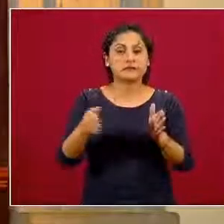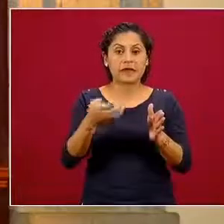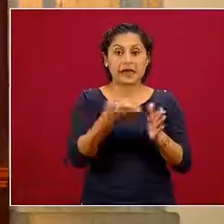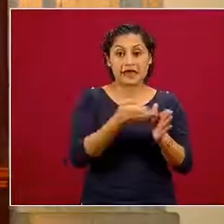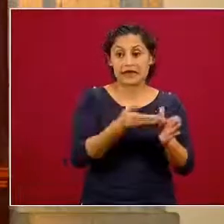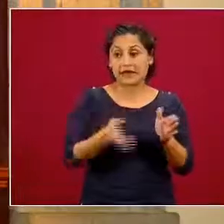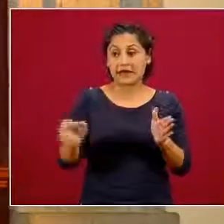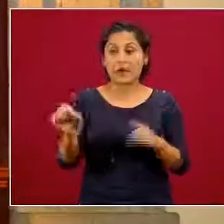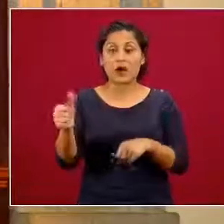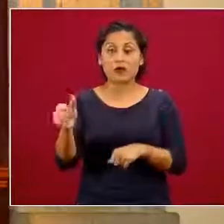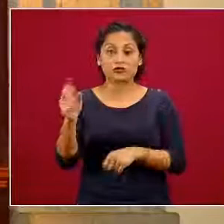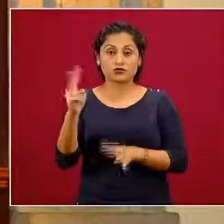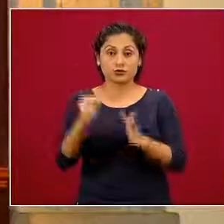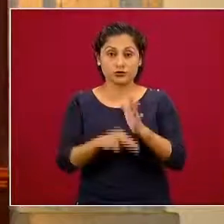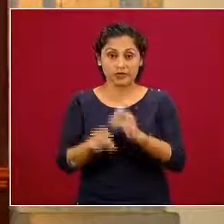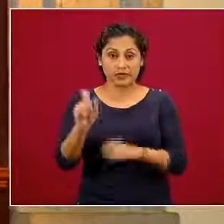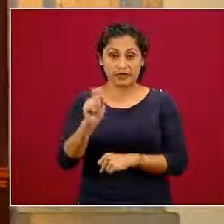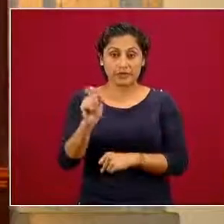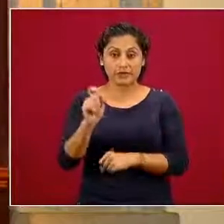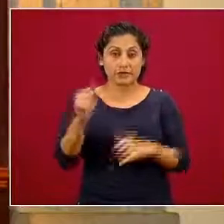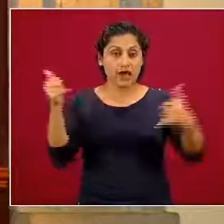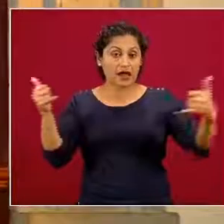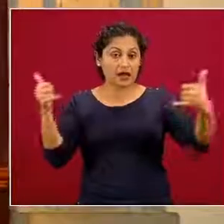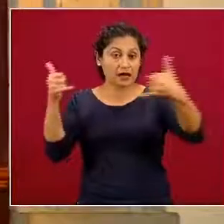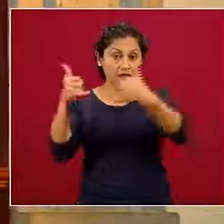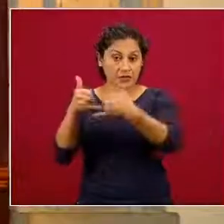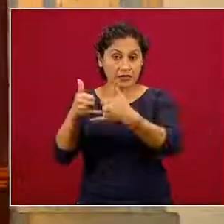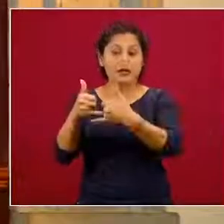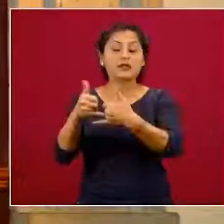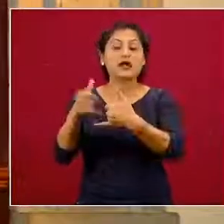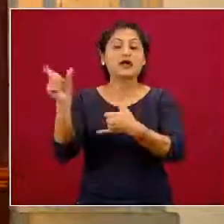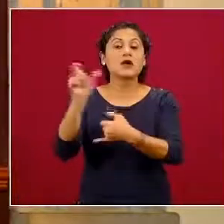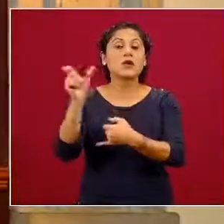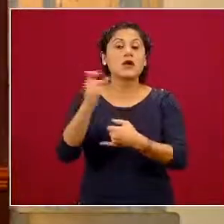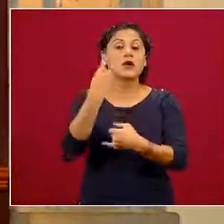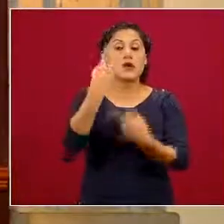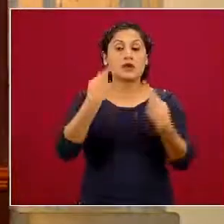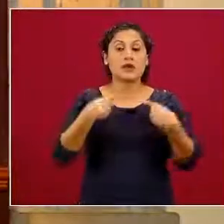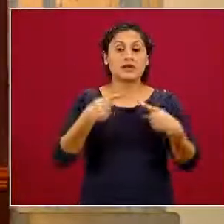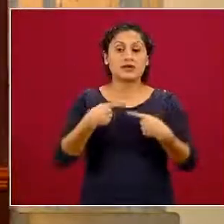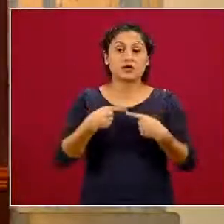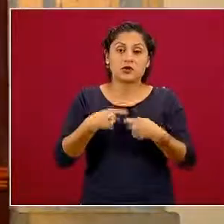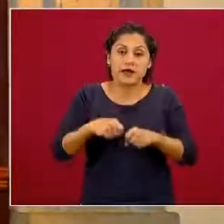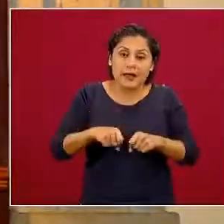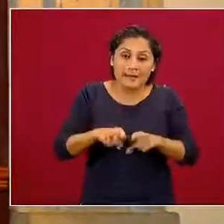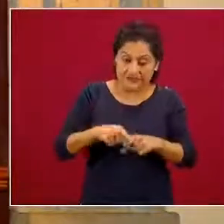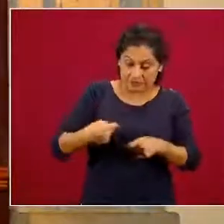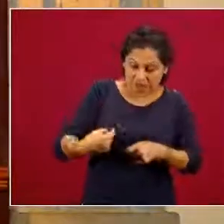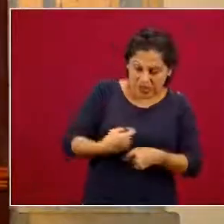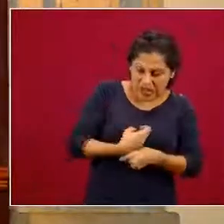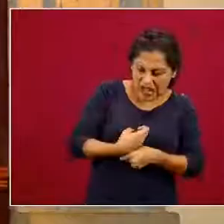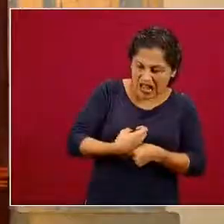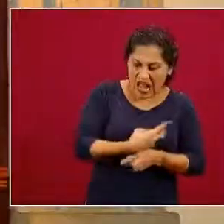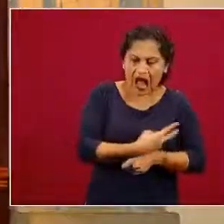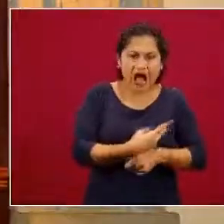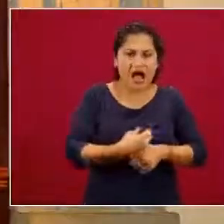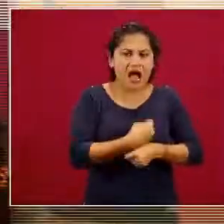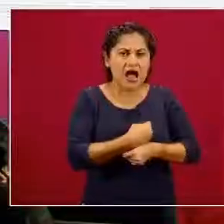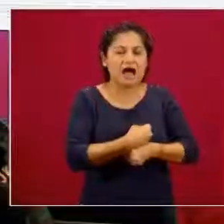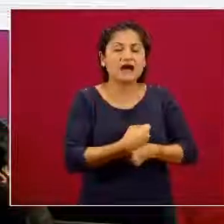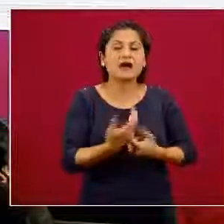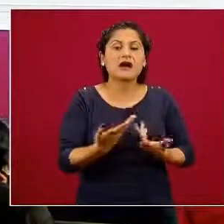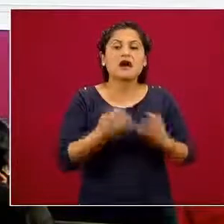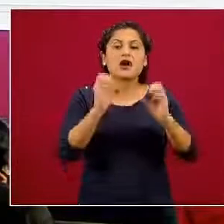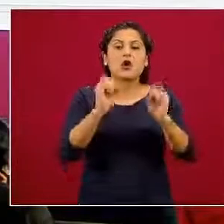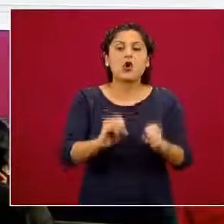hasta agosto, las llamadas por autolesión o suicidio se han ido incrementando. Es un tema que